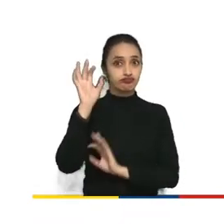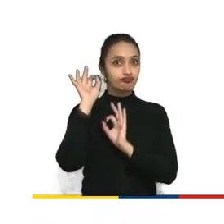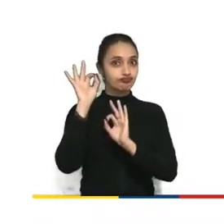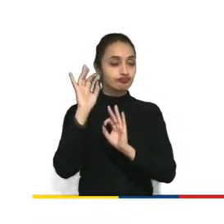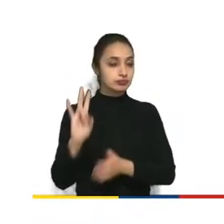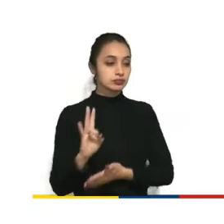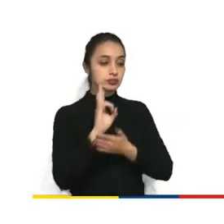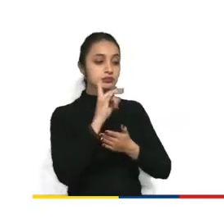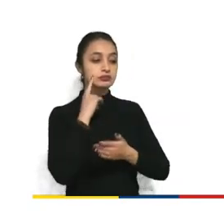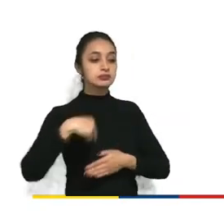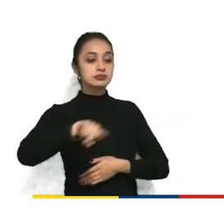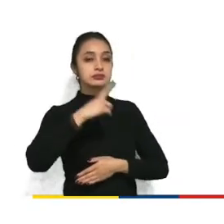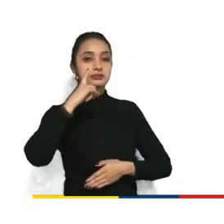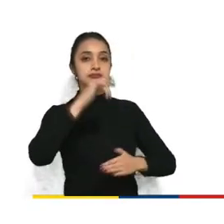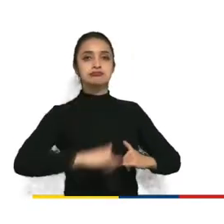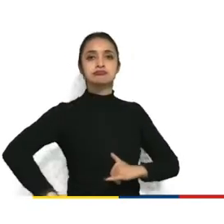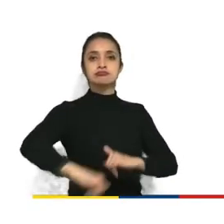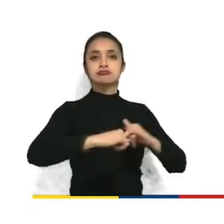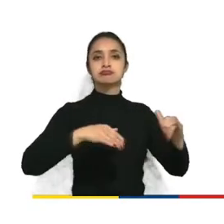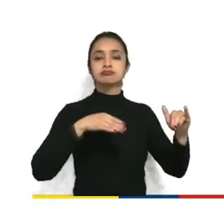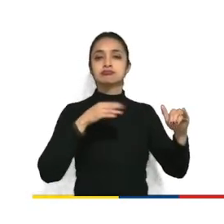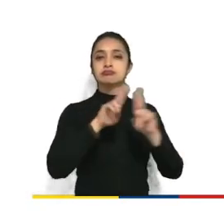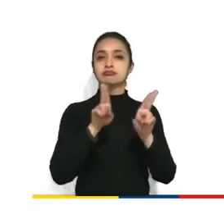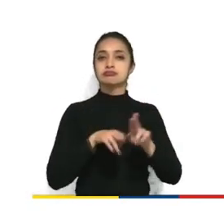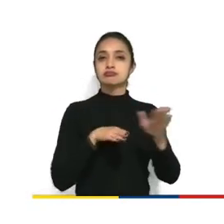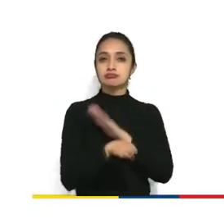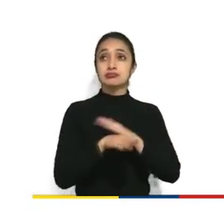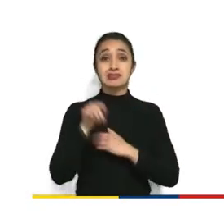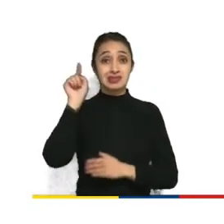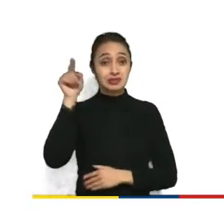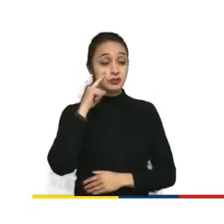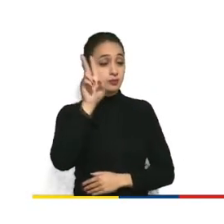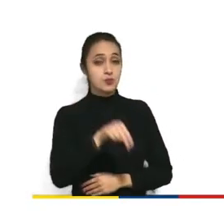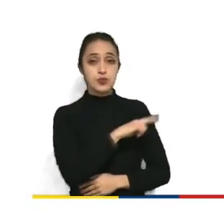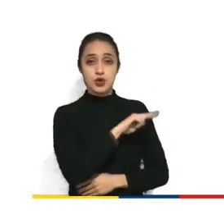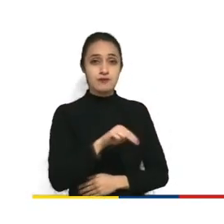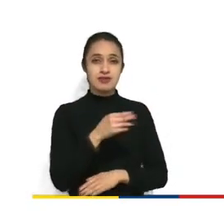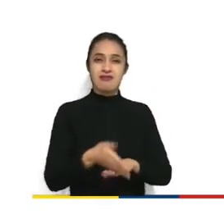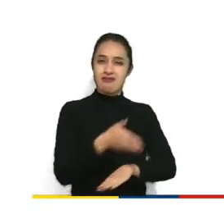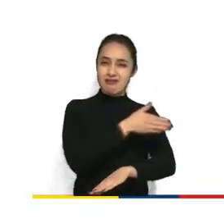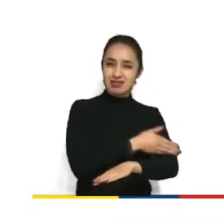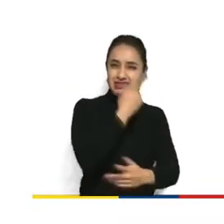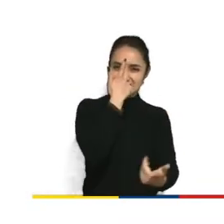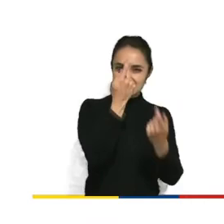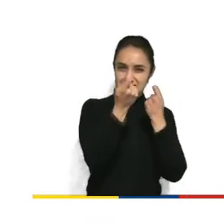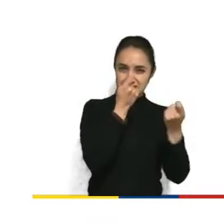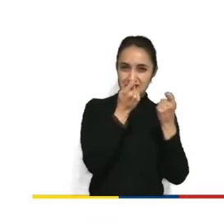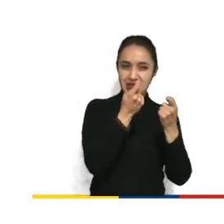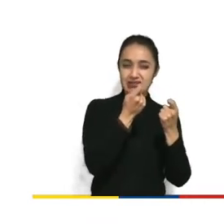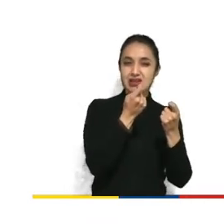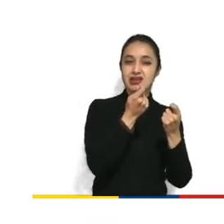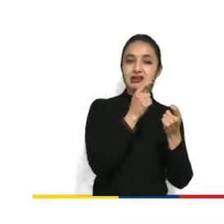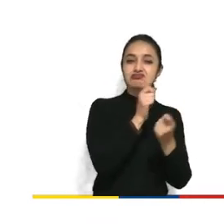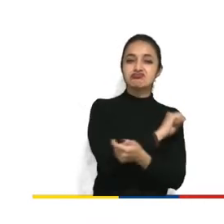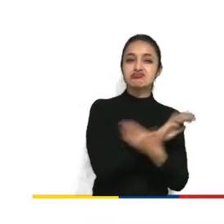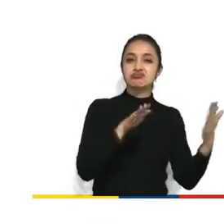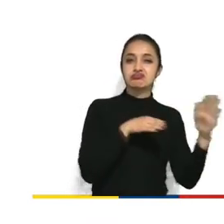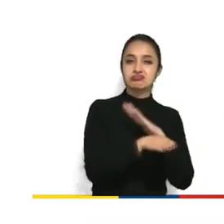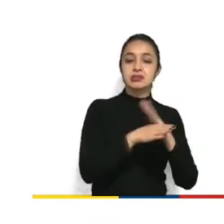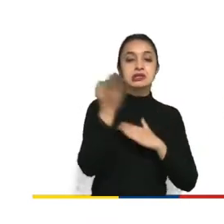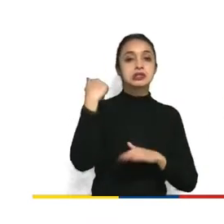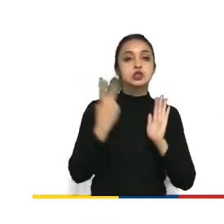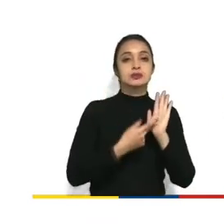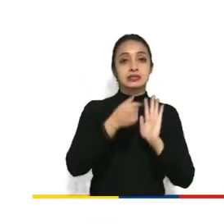Ellos prohibieron la política de Zero en 2016. Y en este momento la India